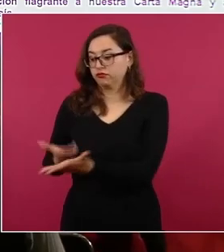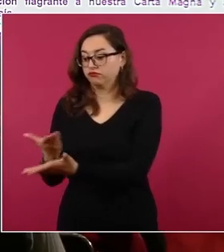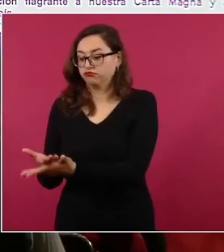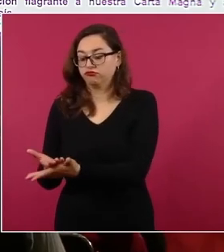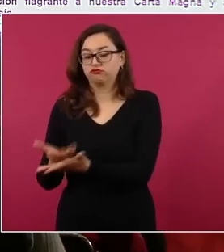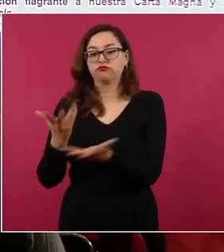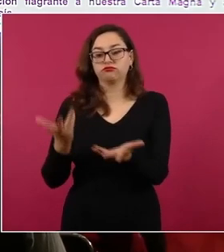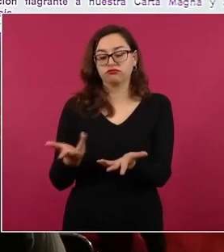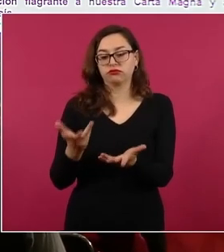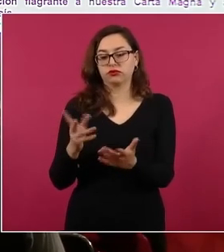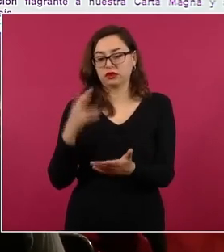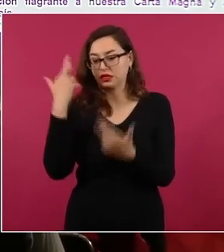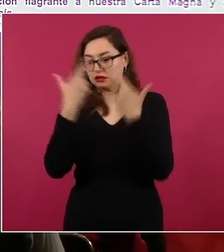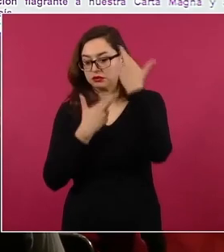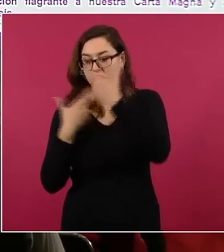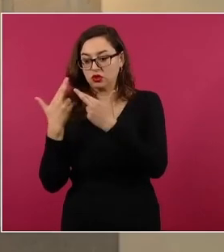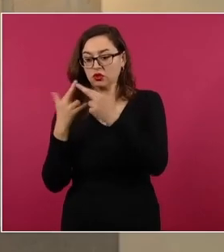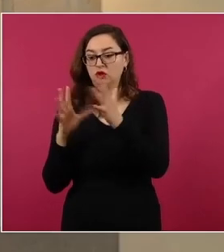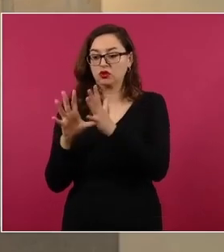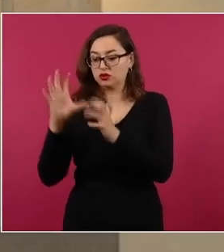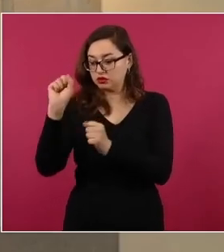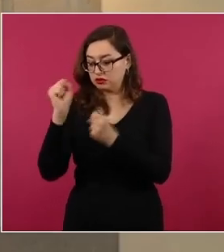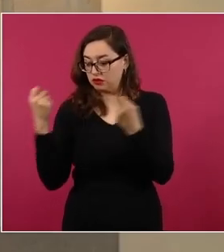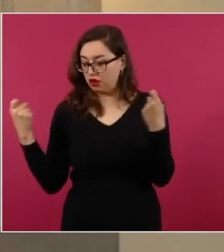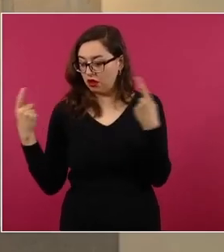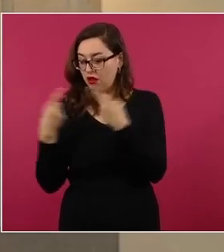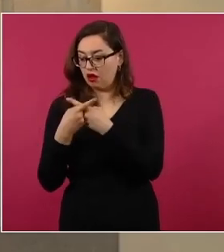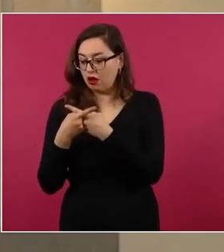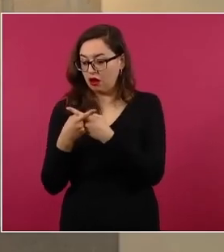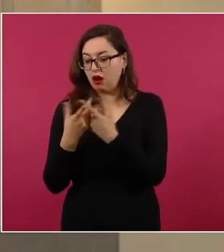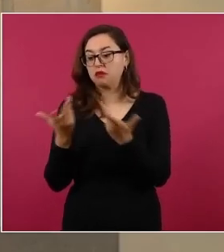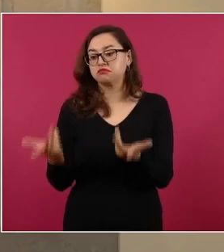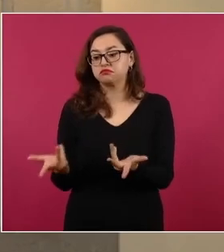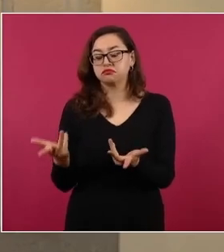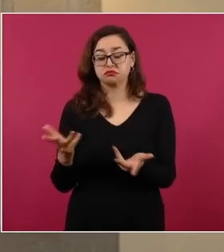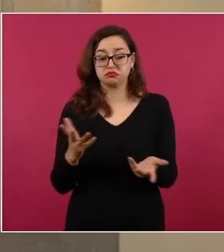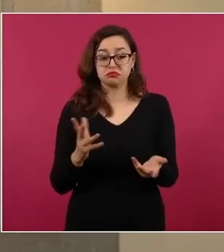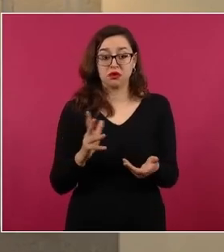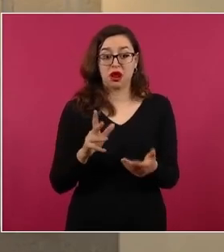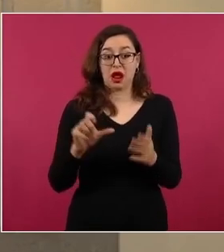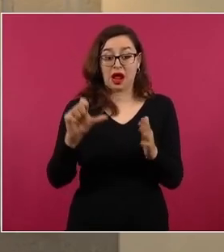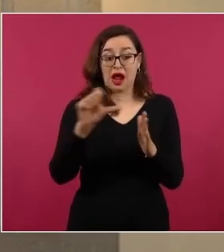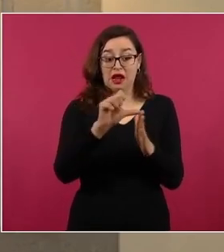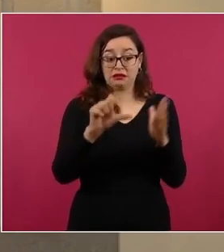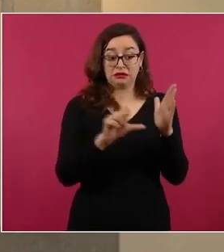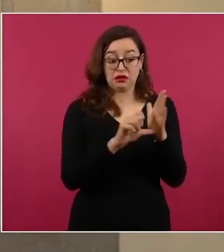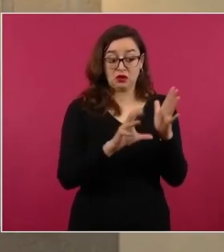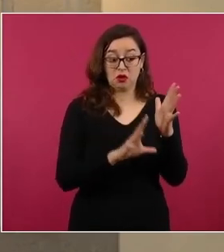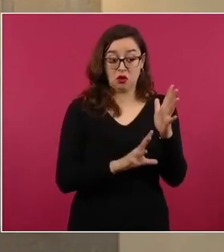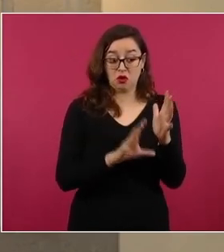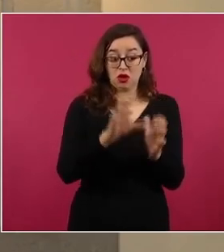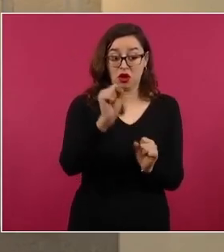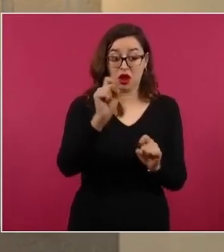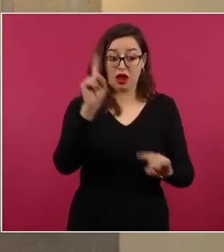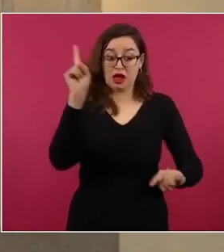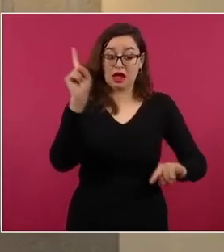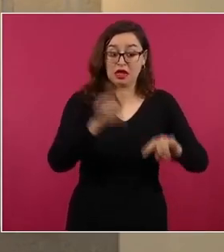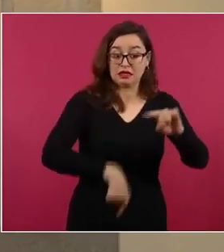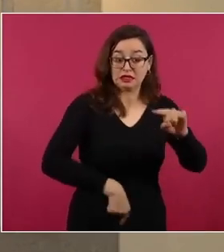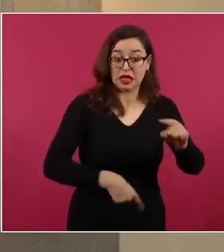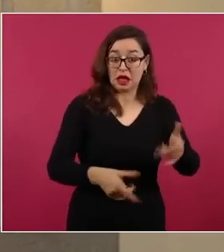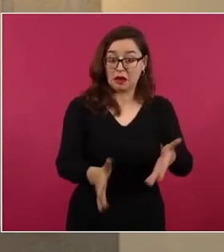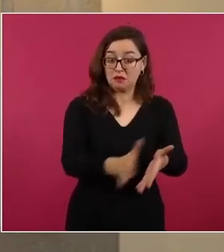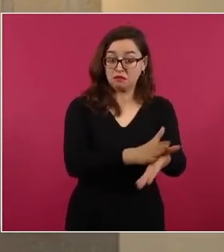y una acción de inconstitucionalidad, determinara invalidar un artículo constitucional, sería